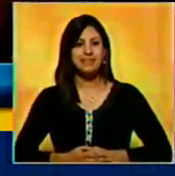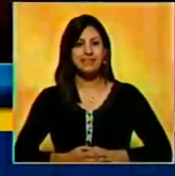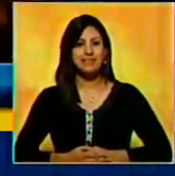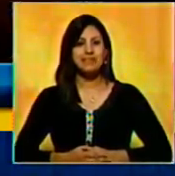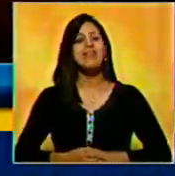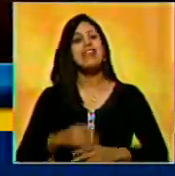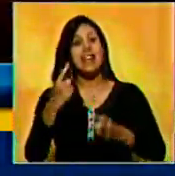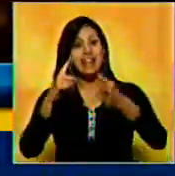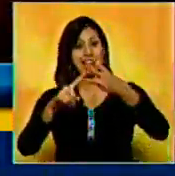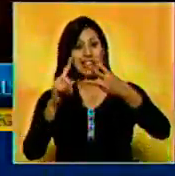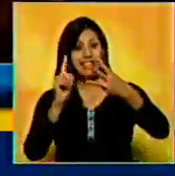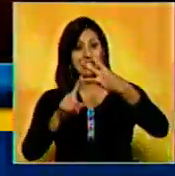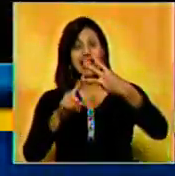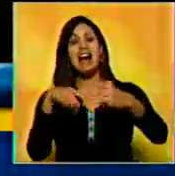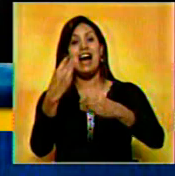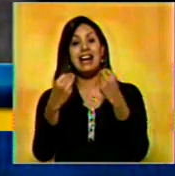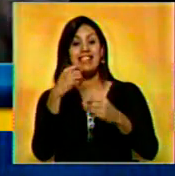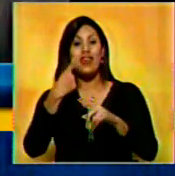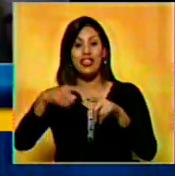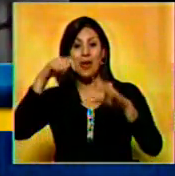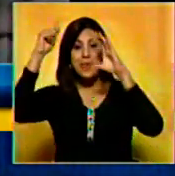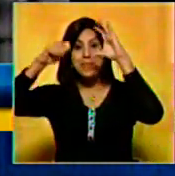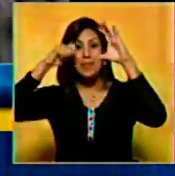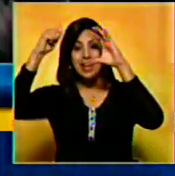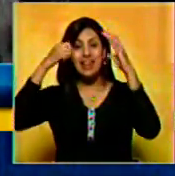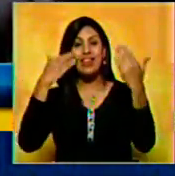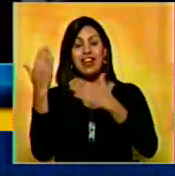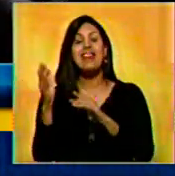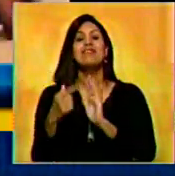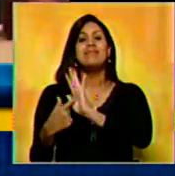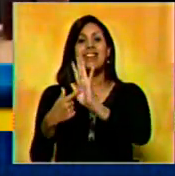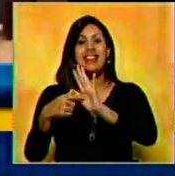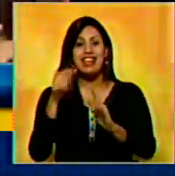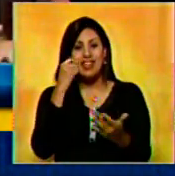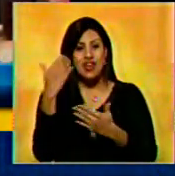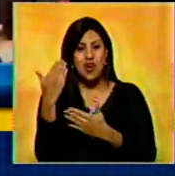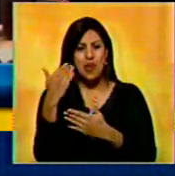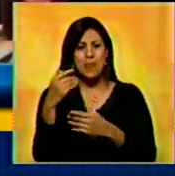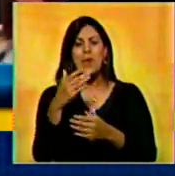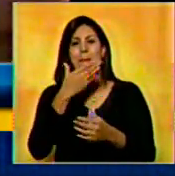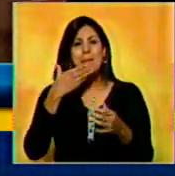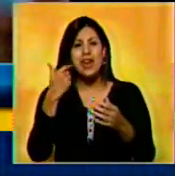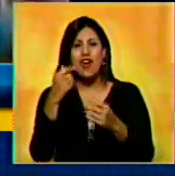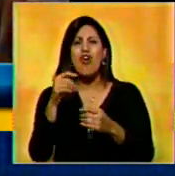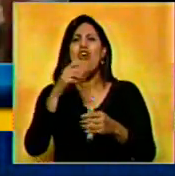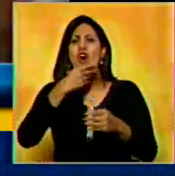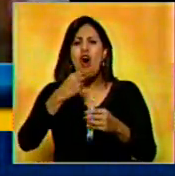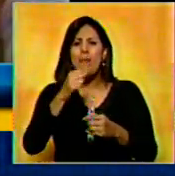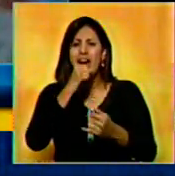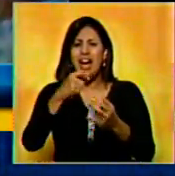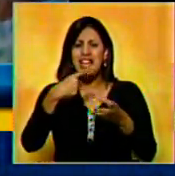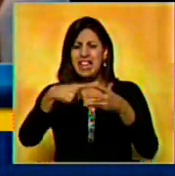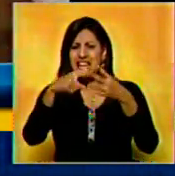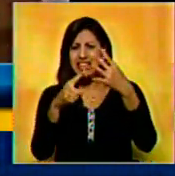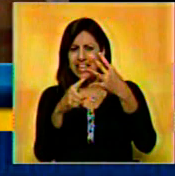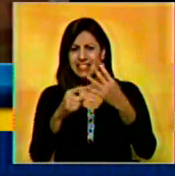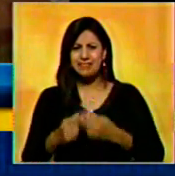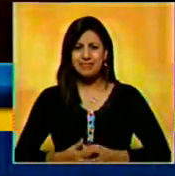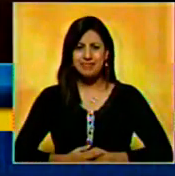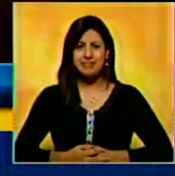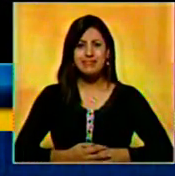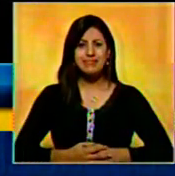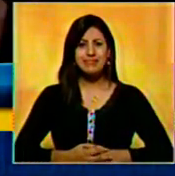En el tercer peldaño quedó la versión de Call Me Maybe, protagonizada por Carly Gibson, con Justin Bieber, Selena Gomez y Ashley